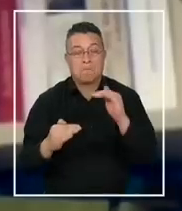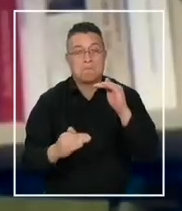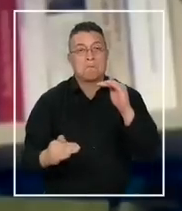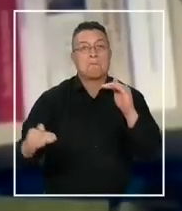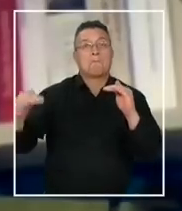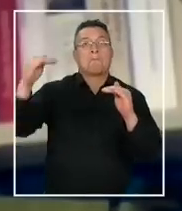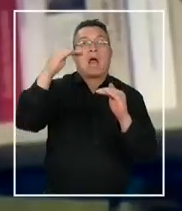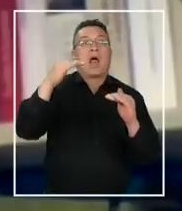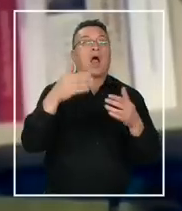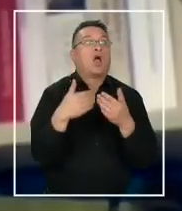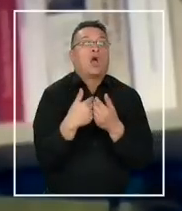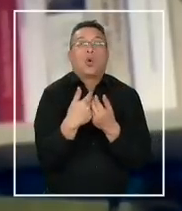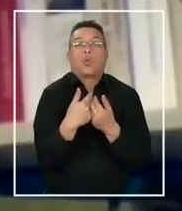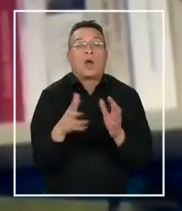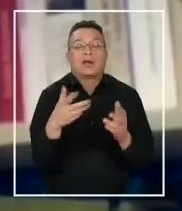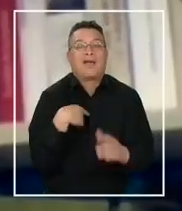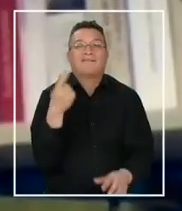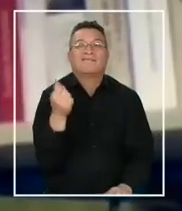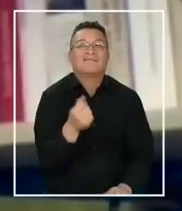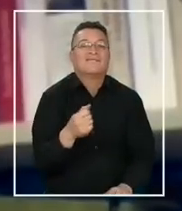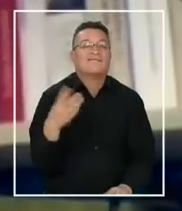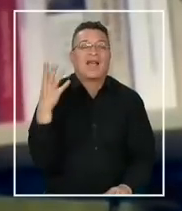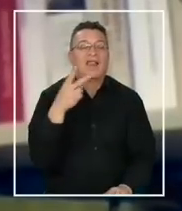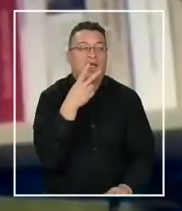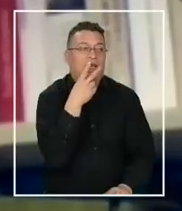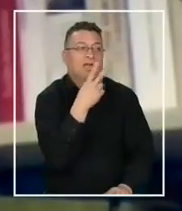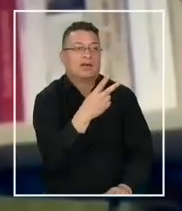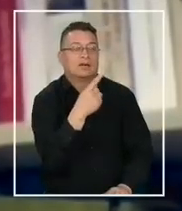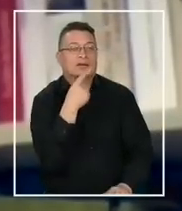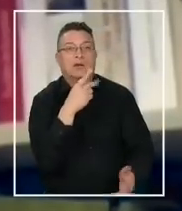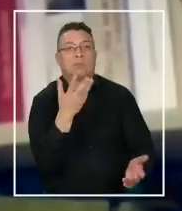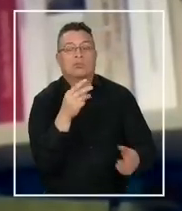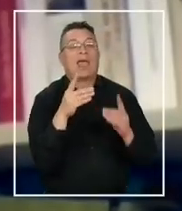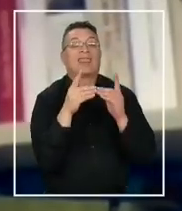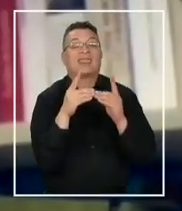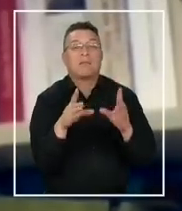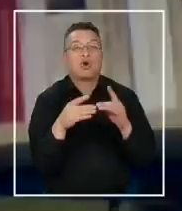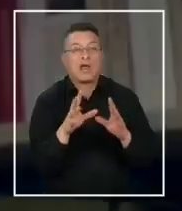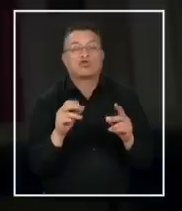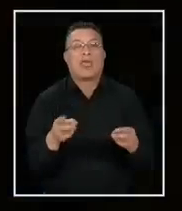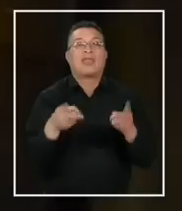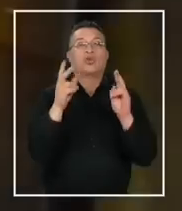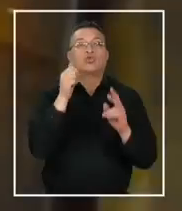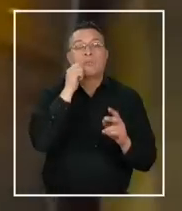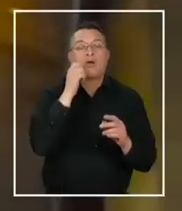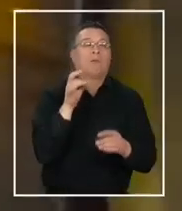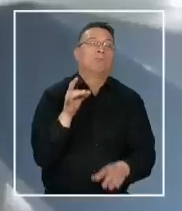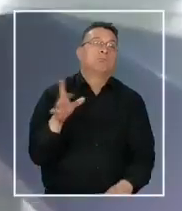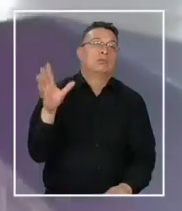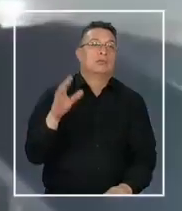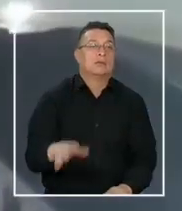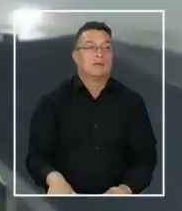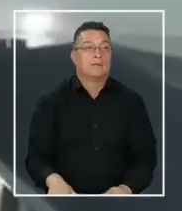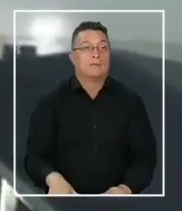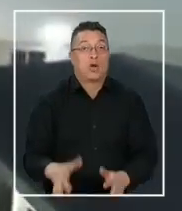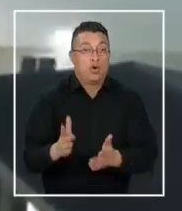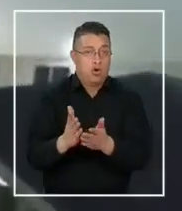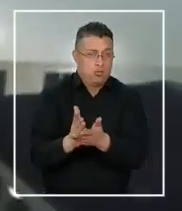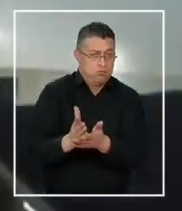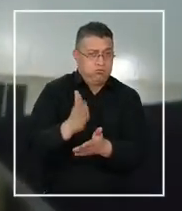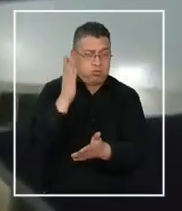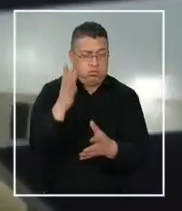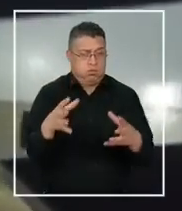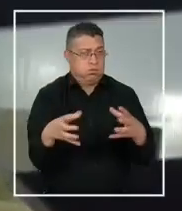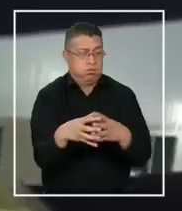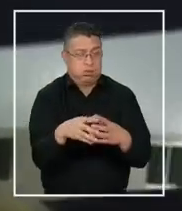de cualesquiera que sea el valor que le entregan a principios abstractos como la democracia, como los derechos humanos. Medidas radicales contra las pandillas que